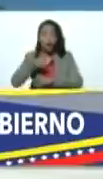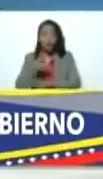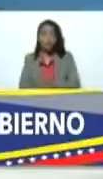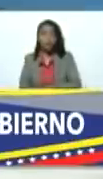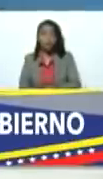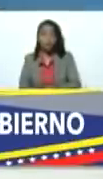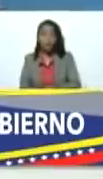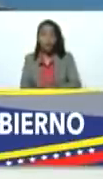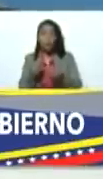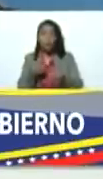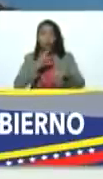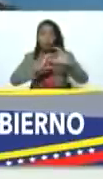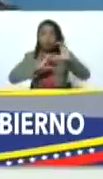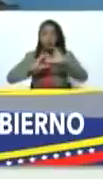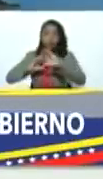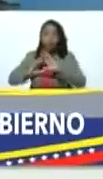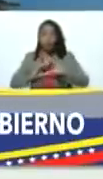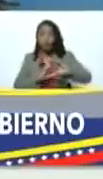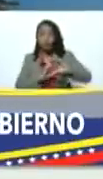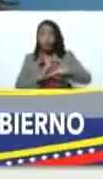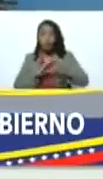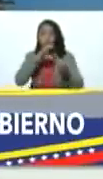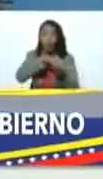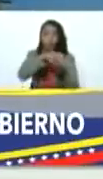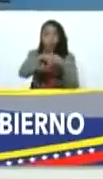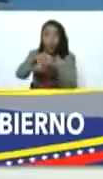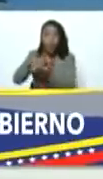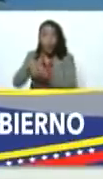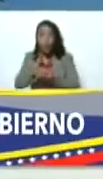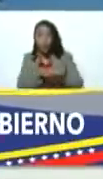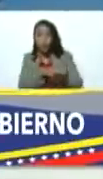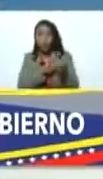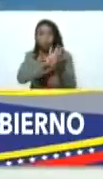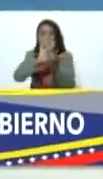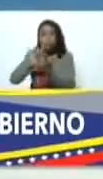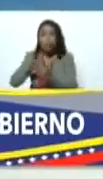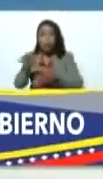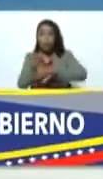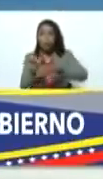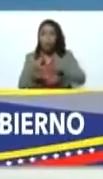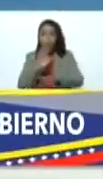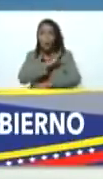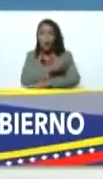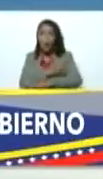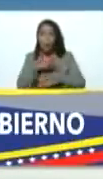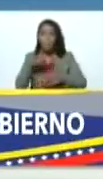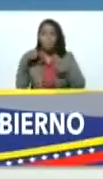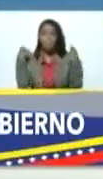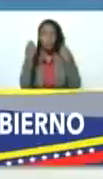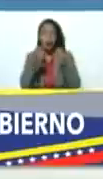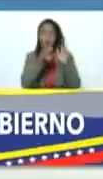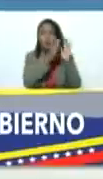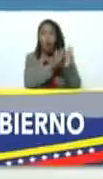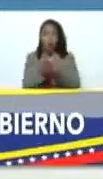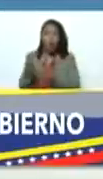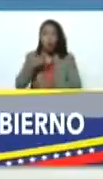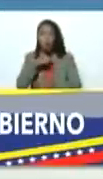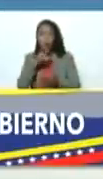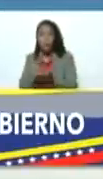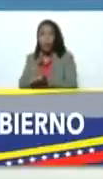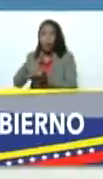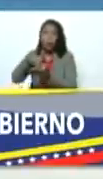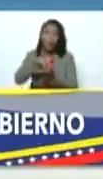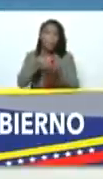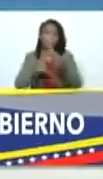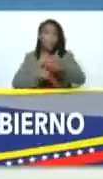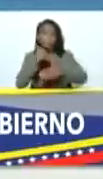Gobierno para comunicarse con las regiones, con los municipios, con el poder popular organizado. Hemos hecho un levantamiento